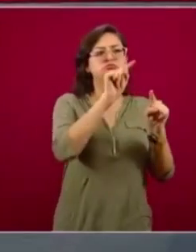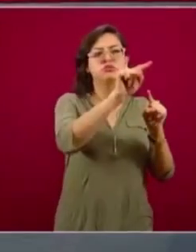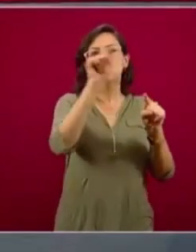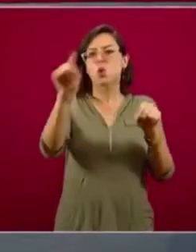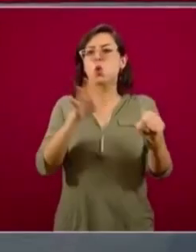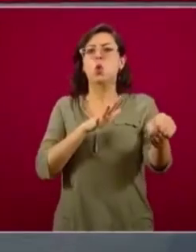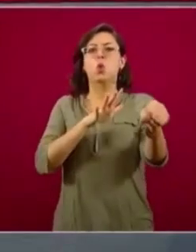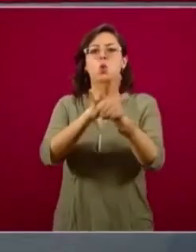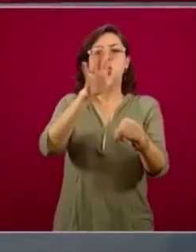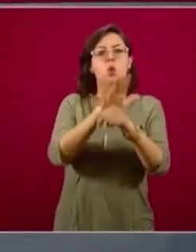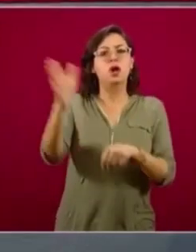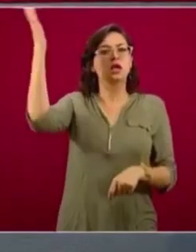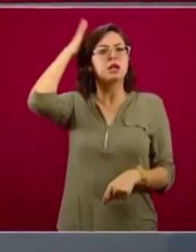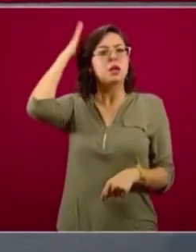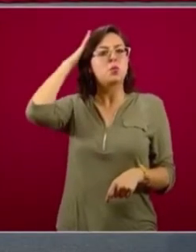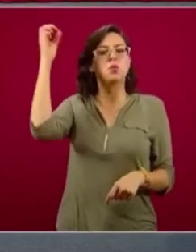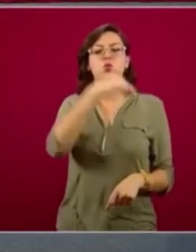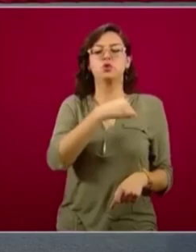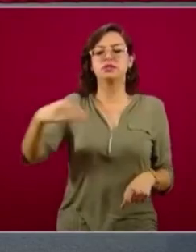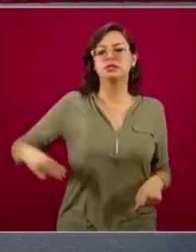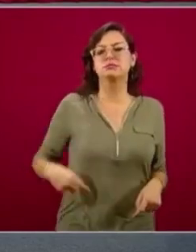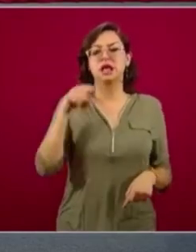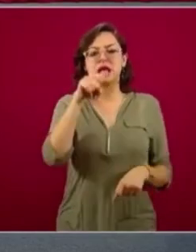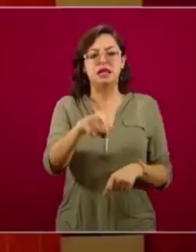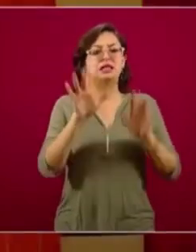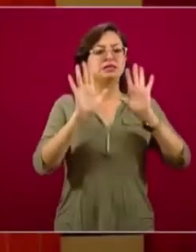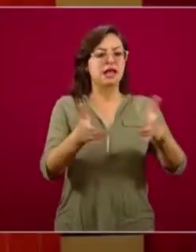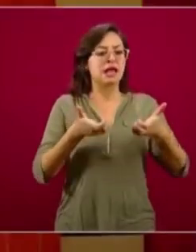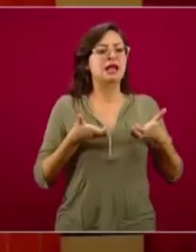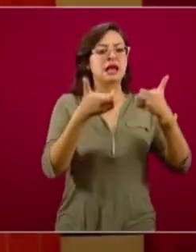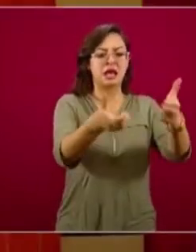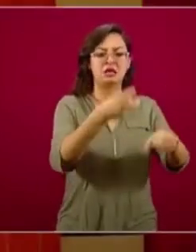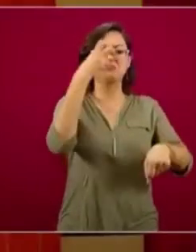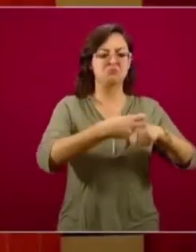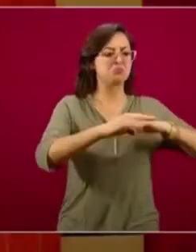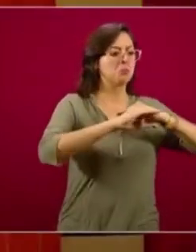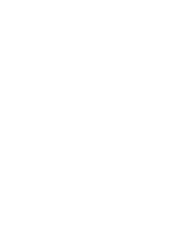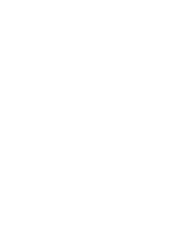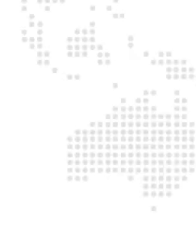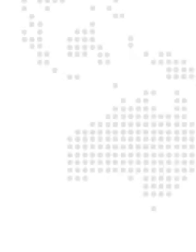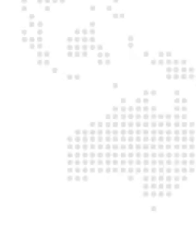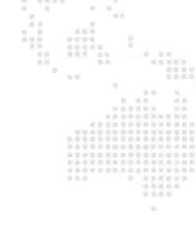municipales que tenía ya un acceso pavimentado y aquellas que no lo tenían.